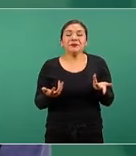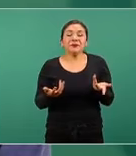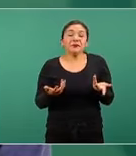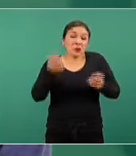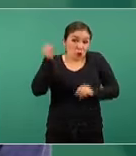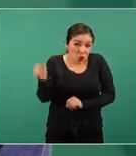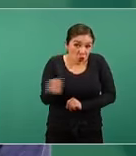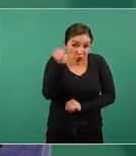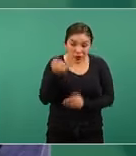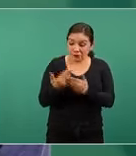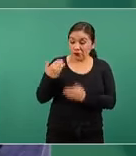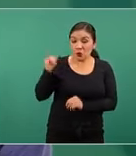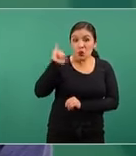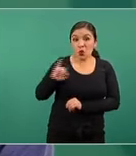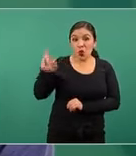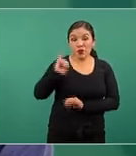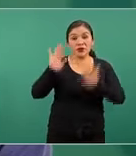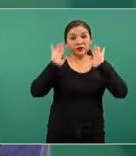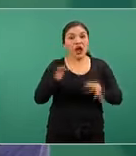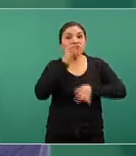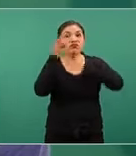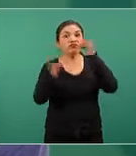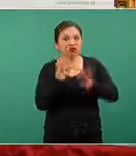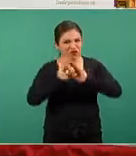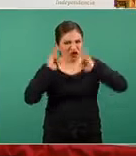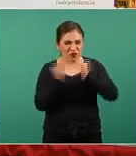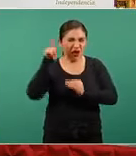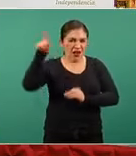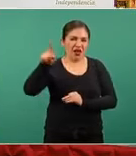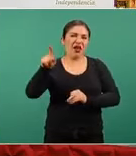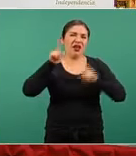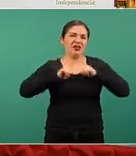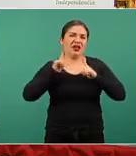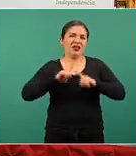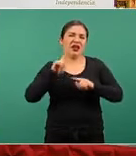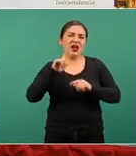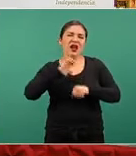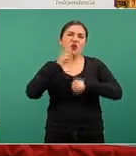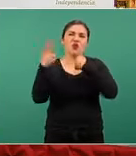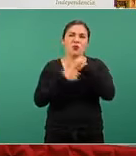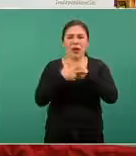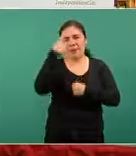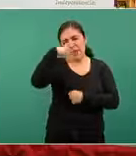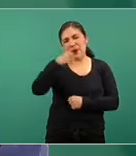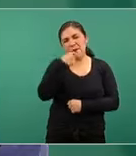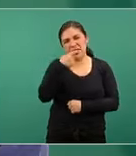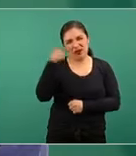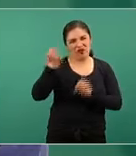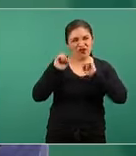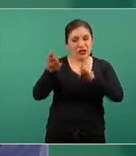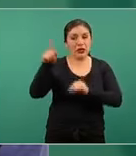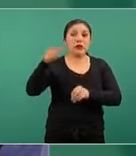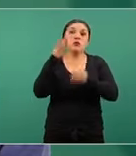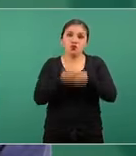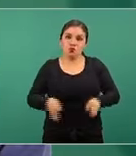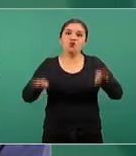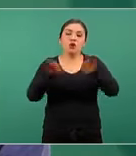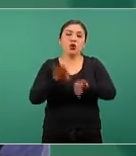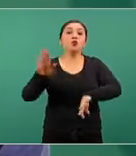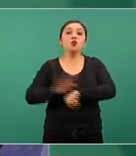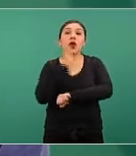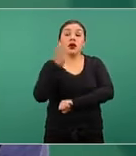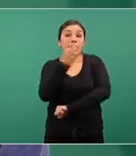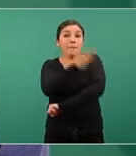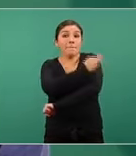afortunadamente el jueves salió el pronunciamiento formal de la agencia europea de medicamentos que es particularmente importante porque la